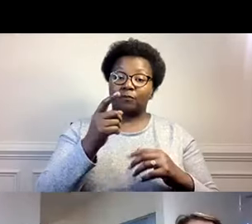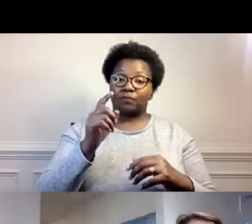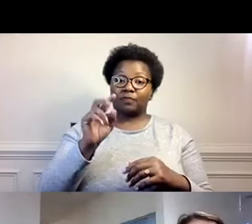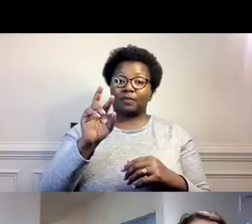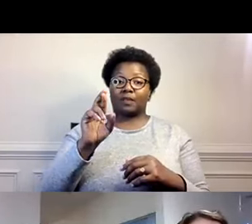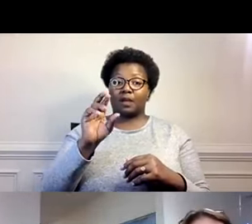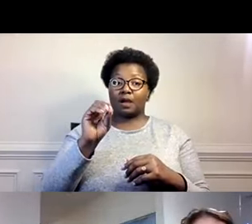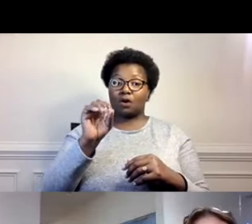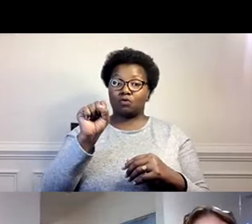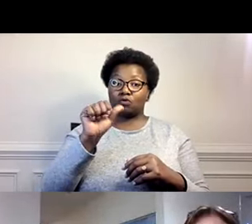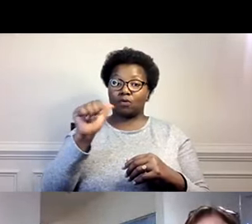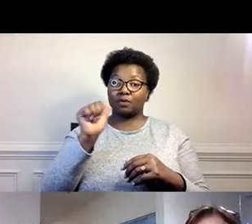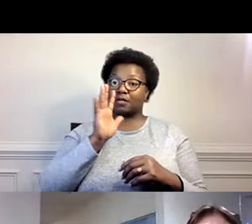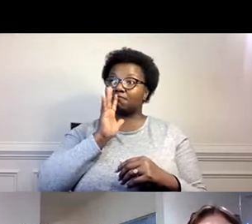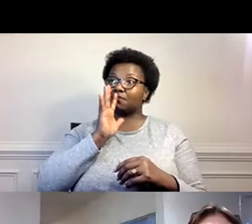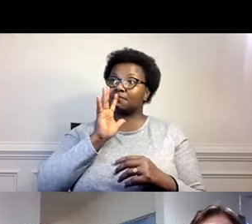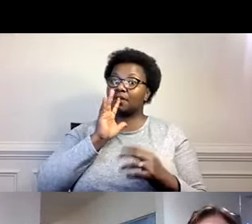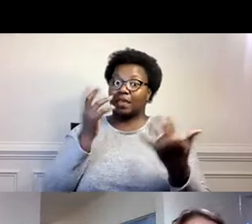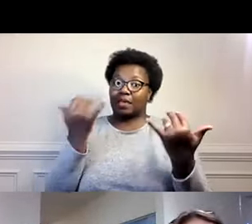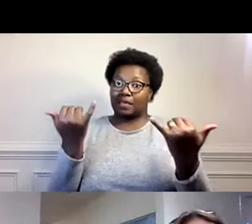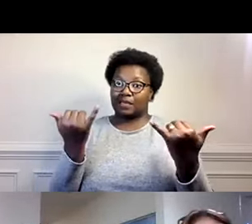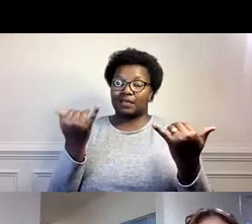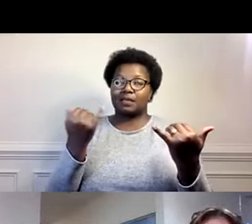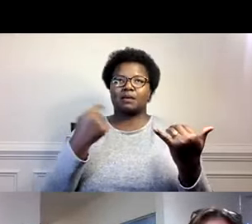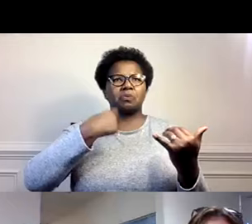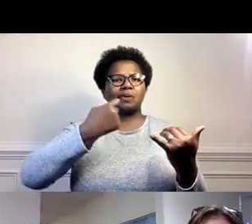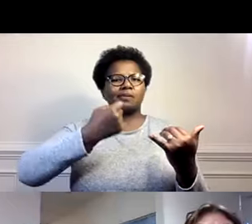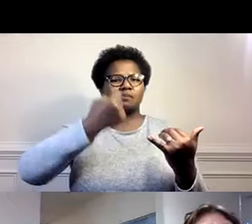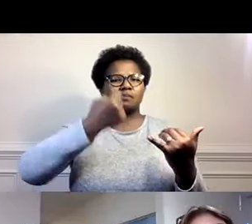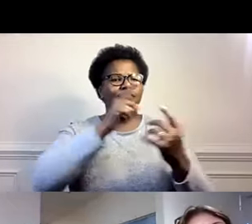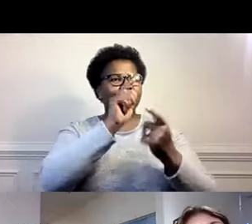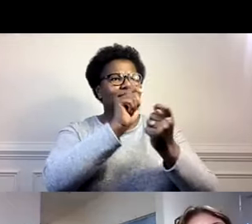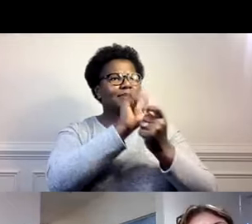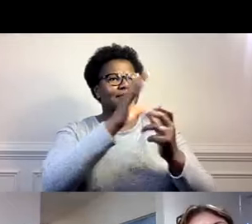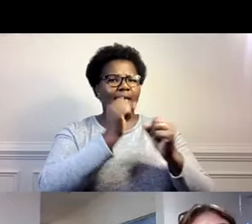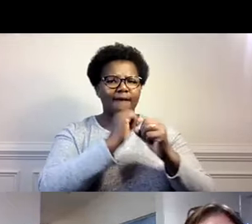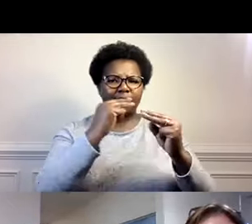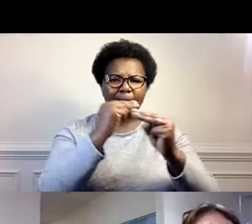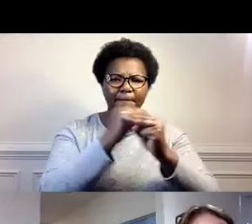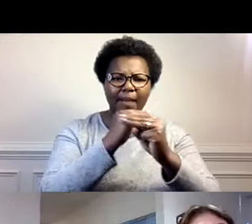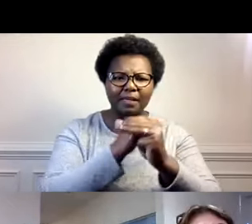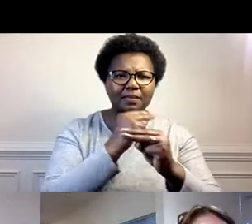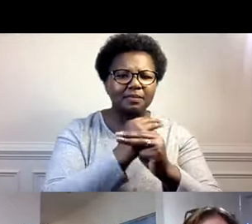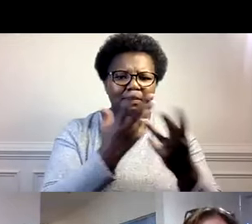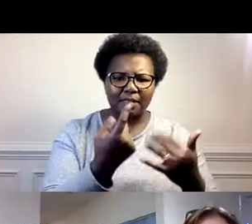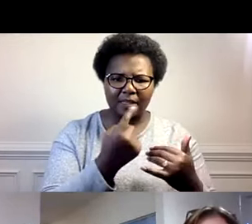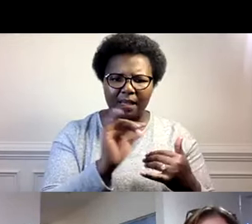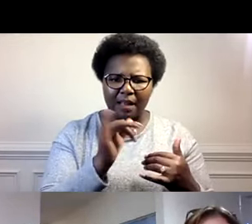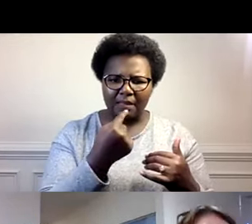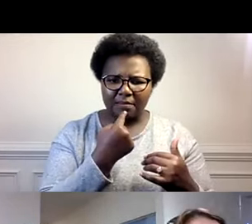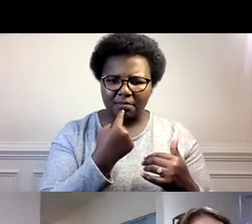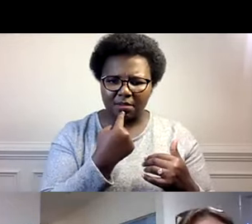Sí. Y con respecto a eso, específicamente empezamos a trabajar con él en la matemática.